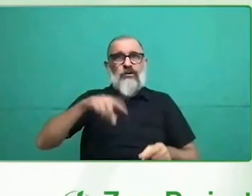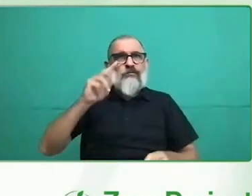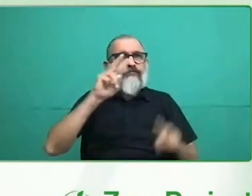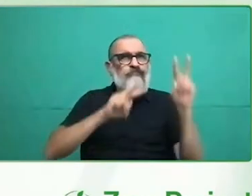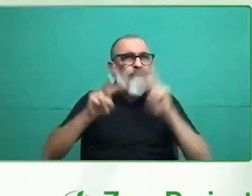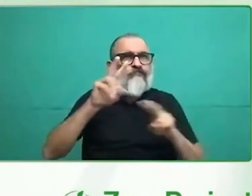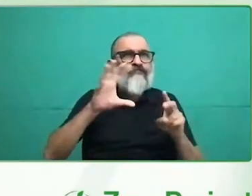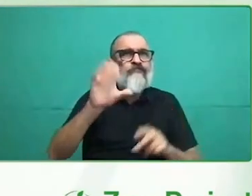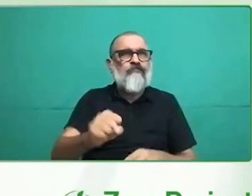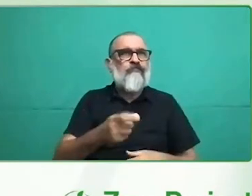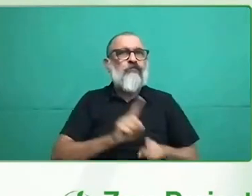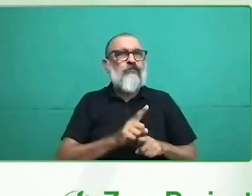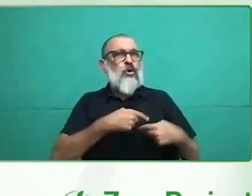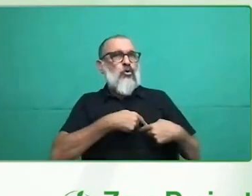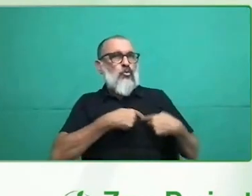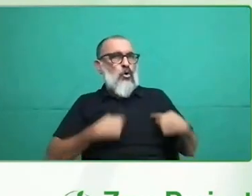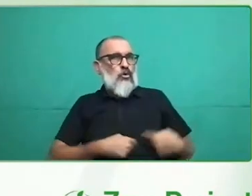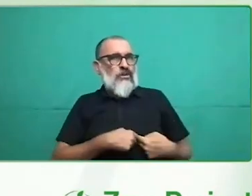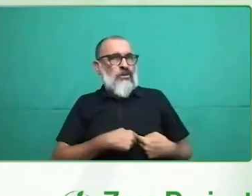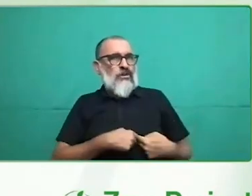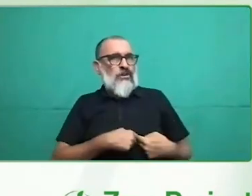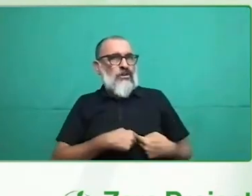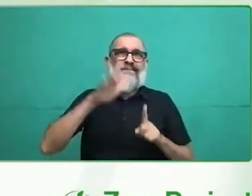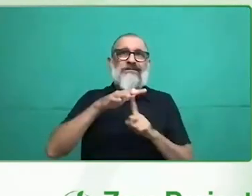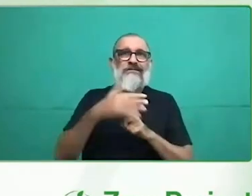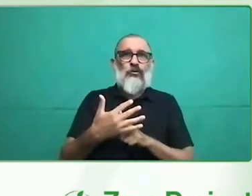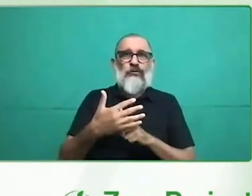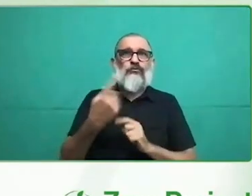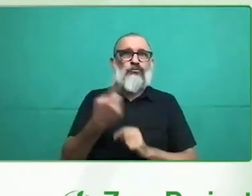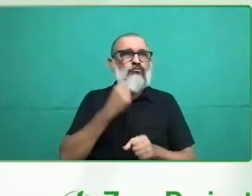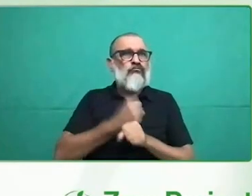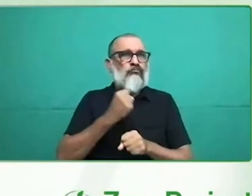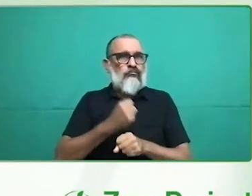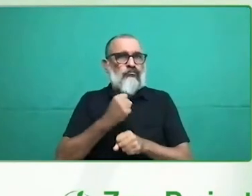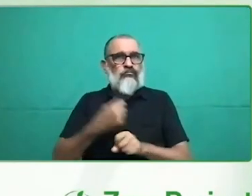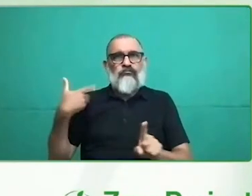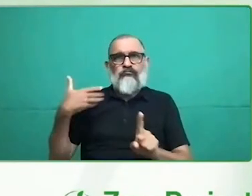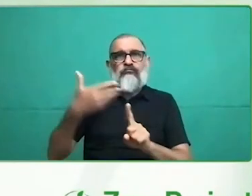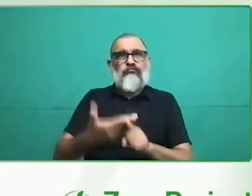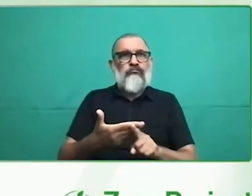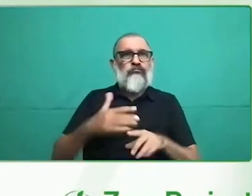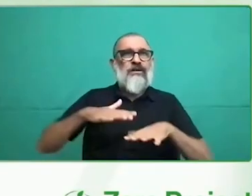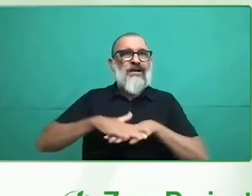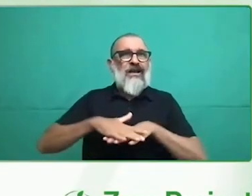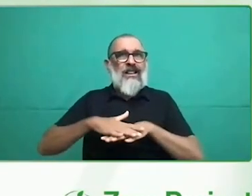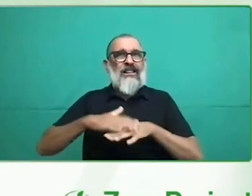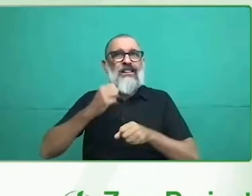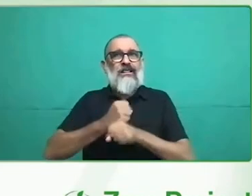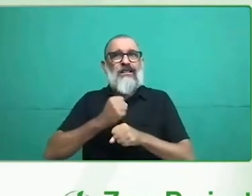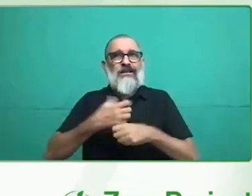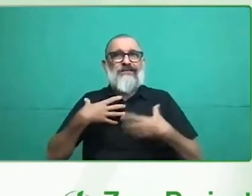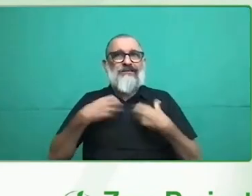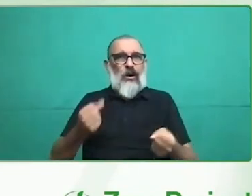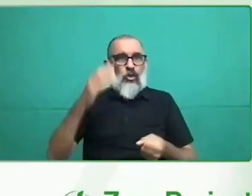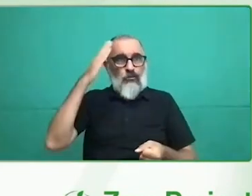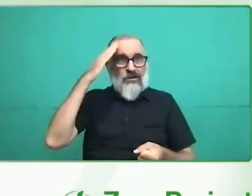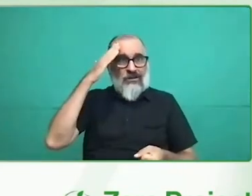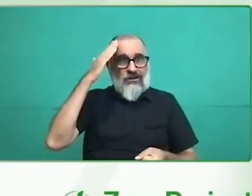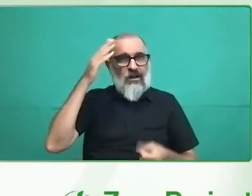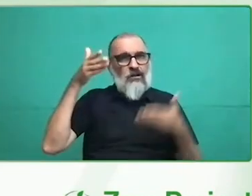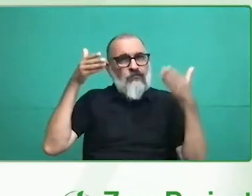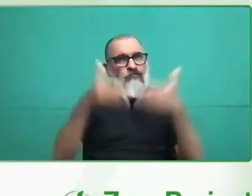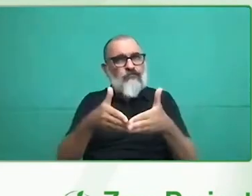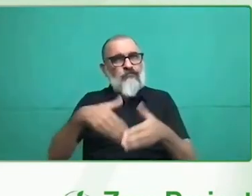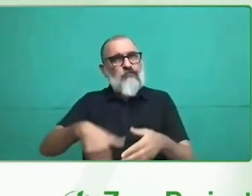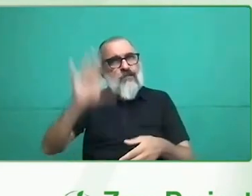Ya desde nuestros inicios vimos claramente que teníamos que trabajar en el ámbito de la inclusión en